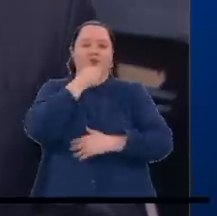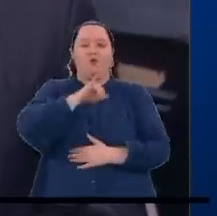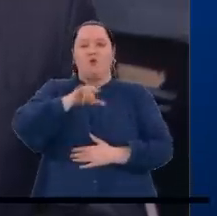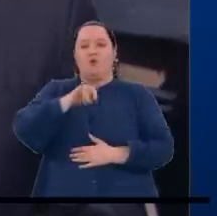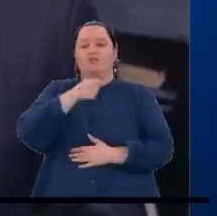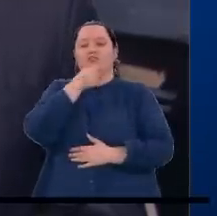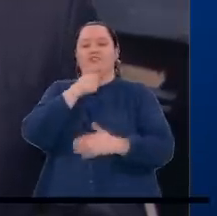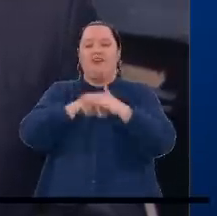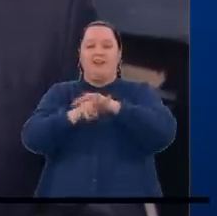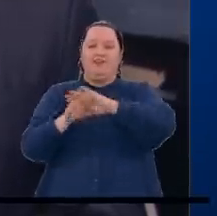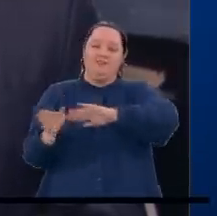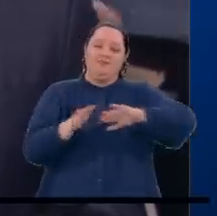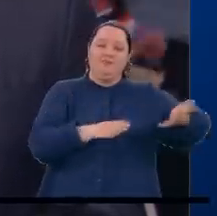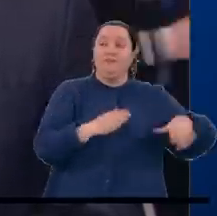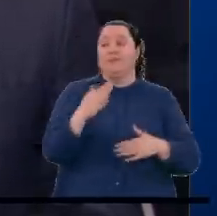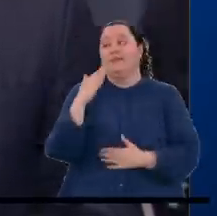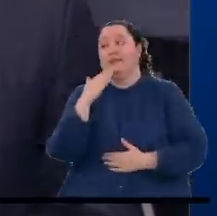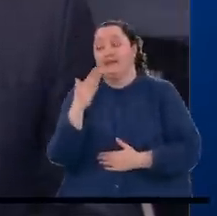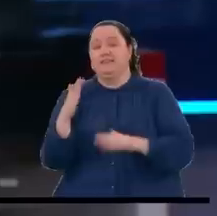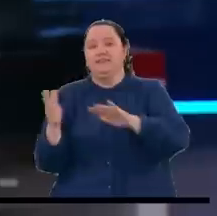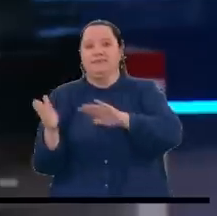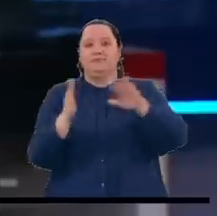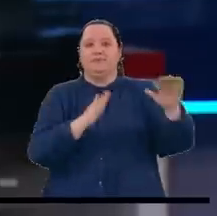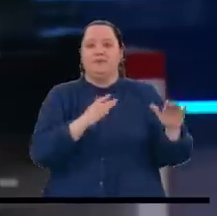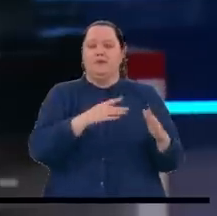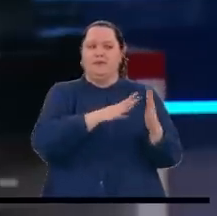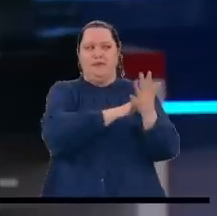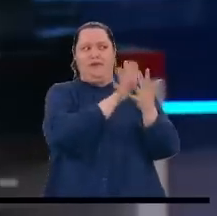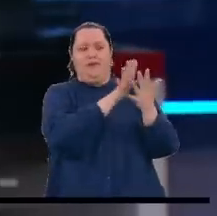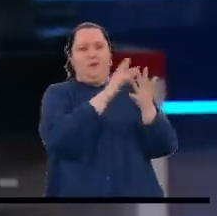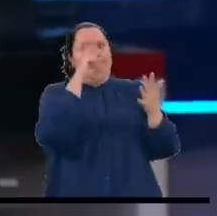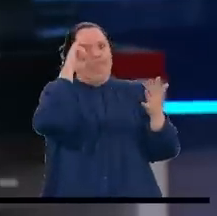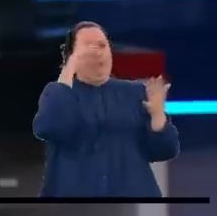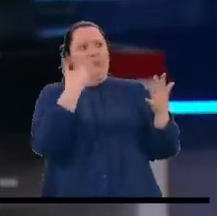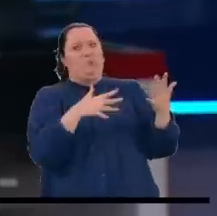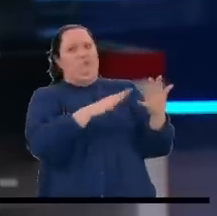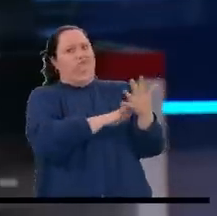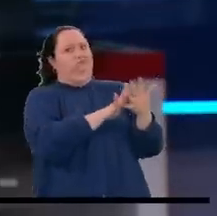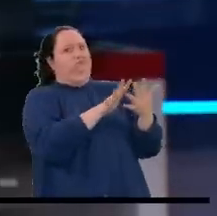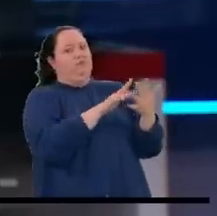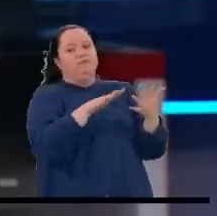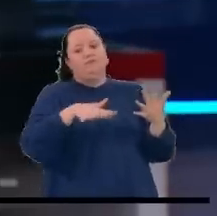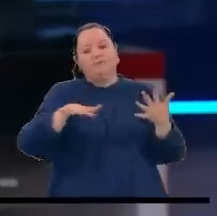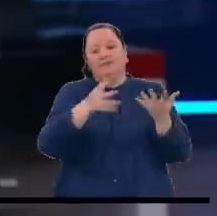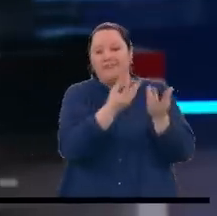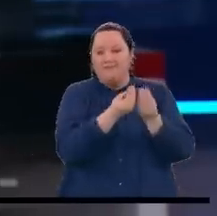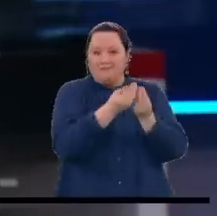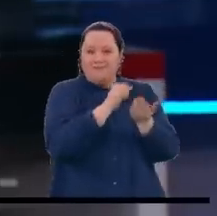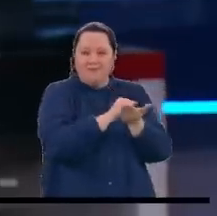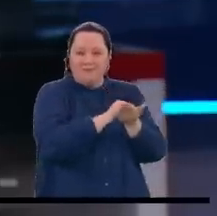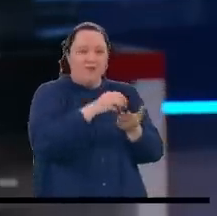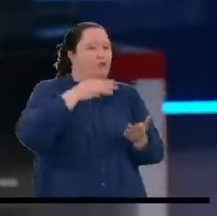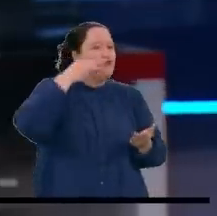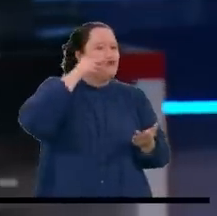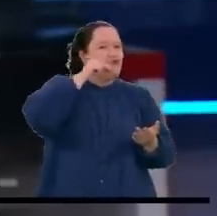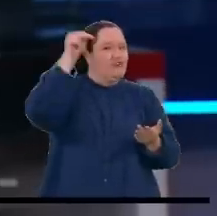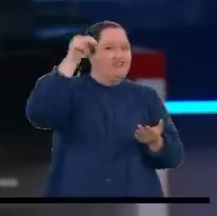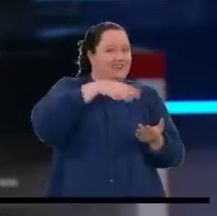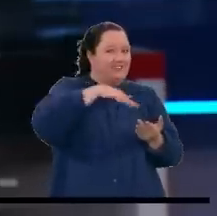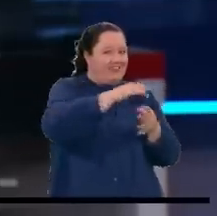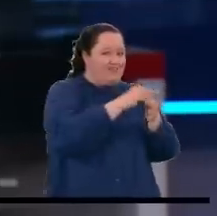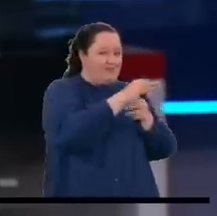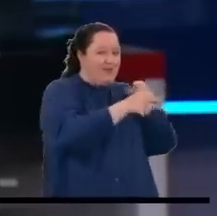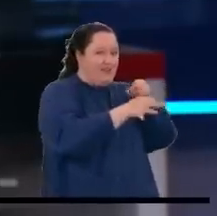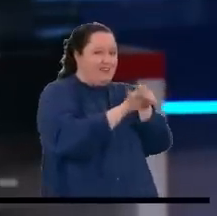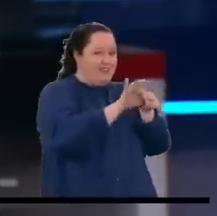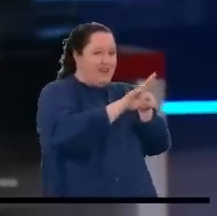Juan David, gracias. ante este polémico anuncio del presidente Gustavo Petro en la Asamblea de Cocaleros en el Tarranorte de Santander, quedan sobre